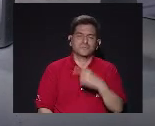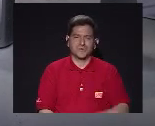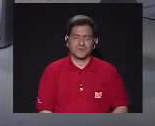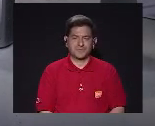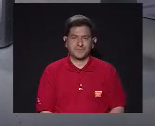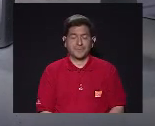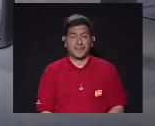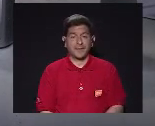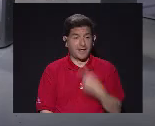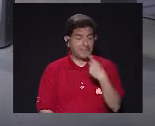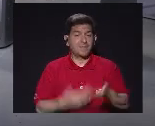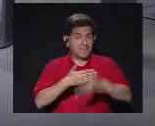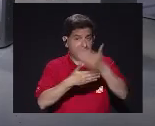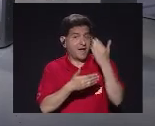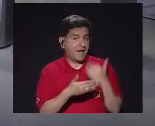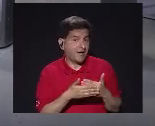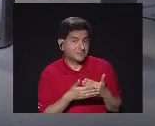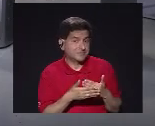como les comentaba